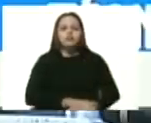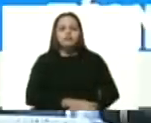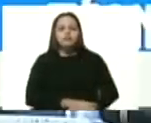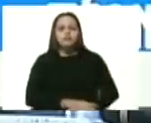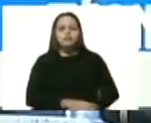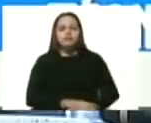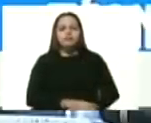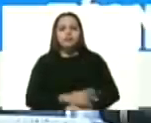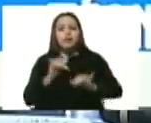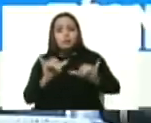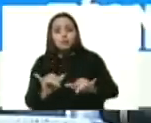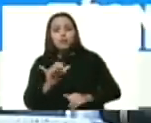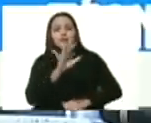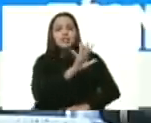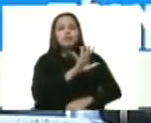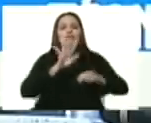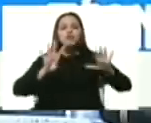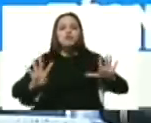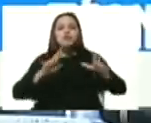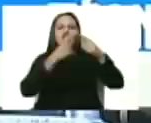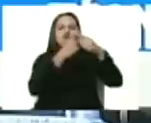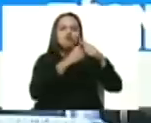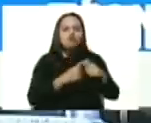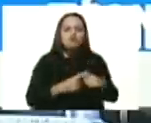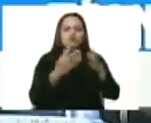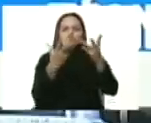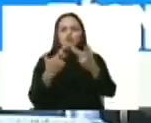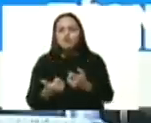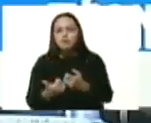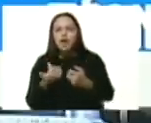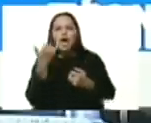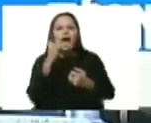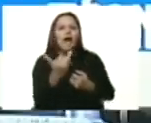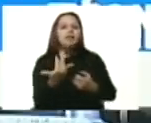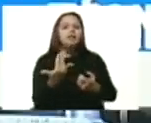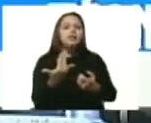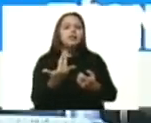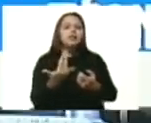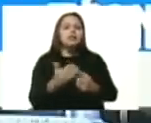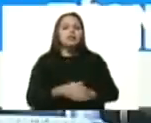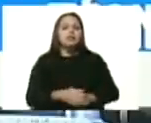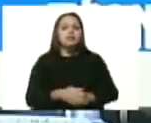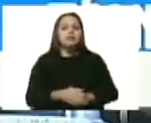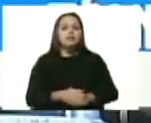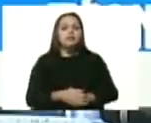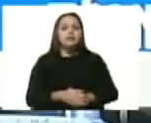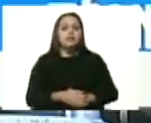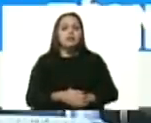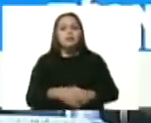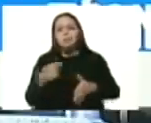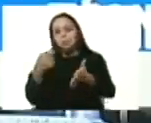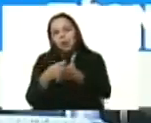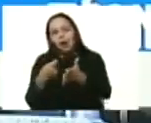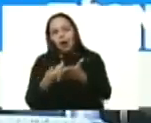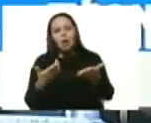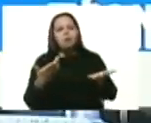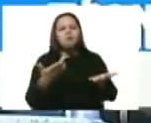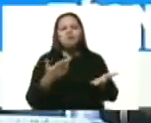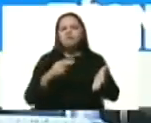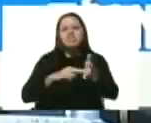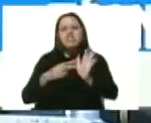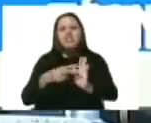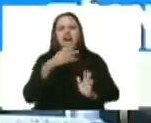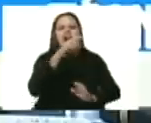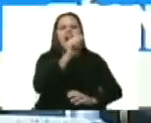Igualmente hay 59 códigos en este decreto que van a tener la modalidad de contingente arancelario. ¿Qué quiere decir esto,